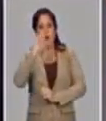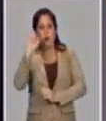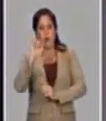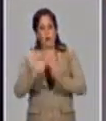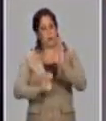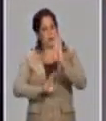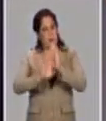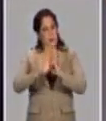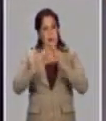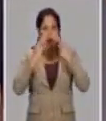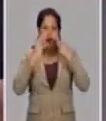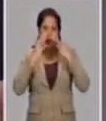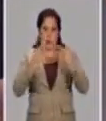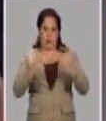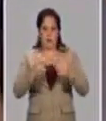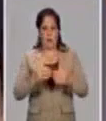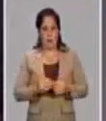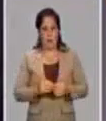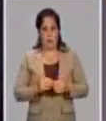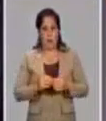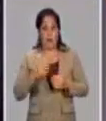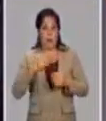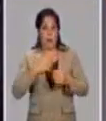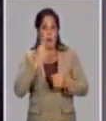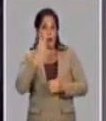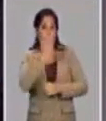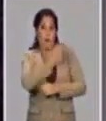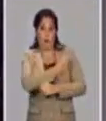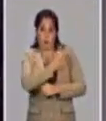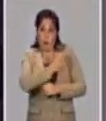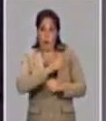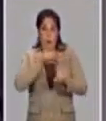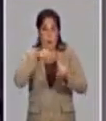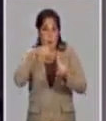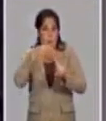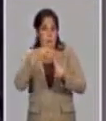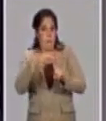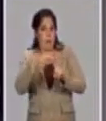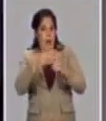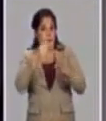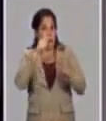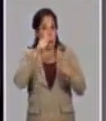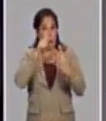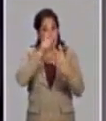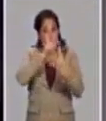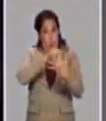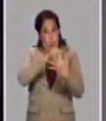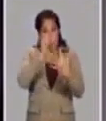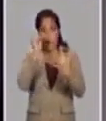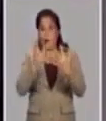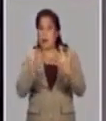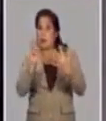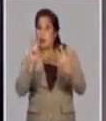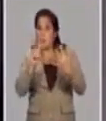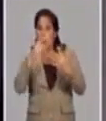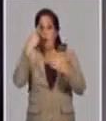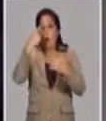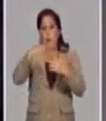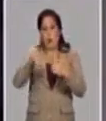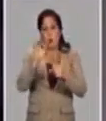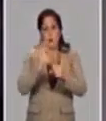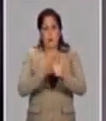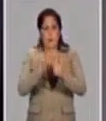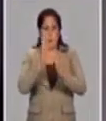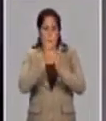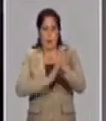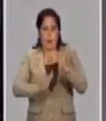logrado avances sustanciales, al punto que ya tenemos dos candidatos, que ya uno que empieza la fase 3 aprobada y la